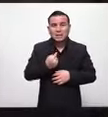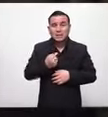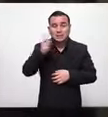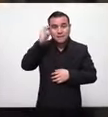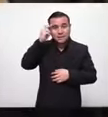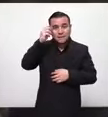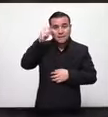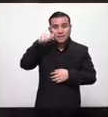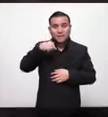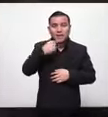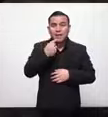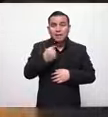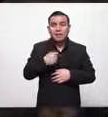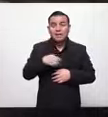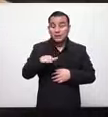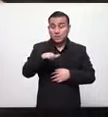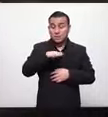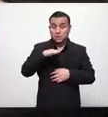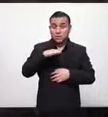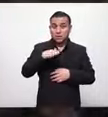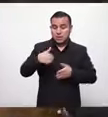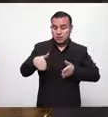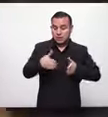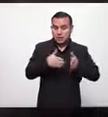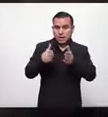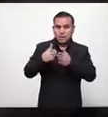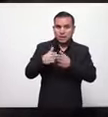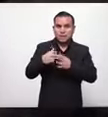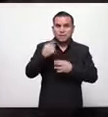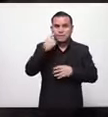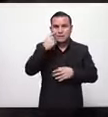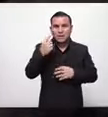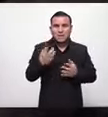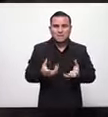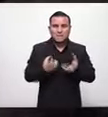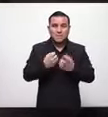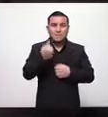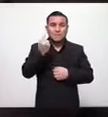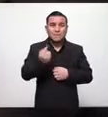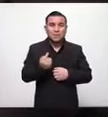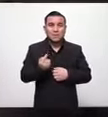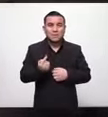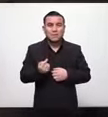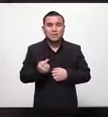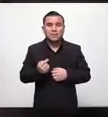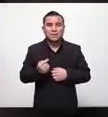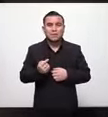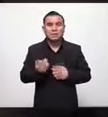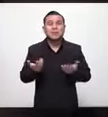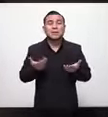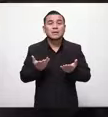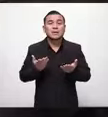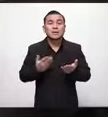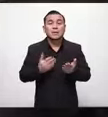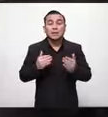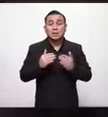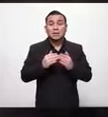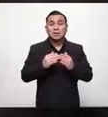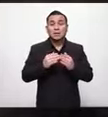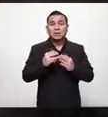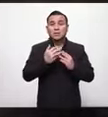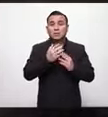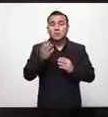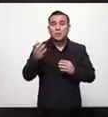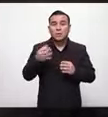vean la carretera al aeropuerto las centenares de canasteras integración hacia el monumento de la constitución